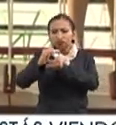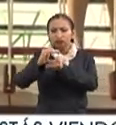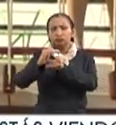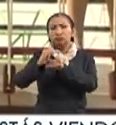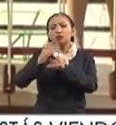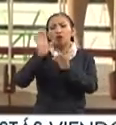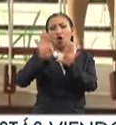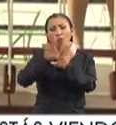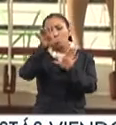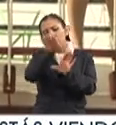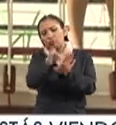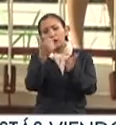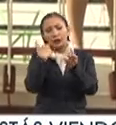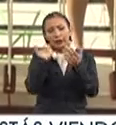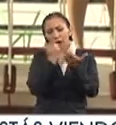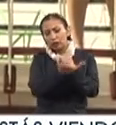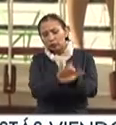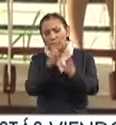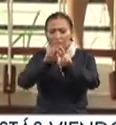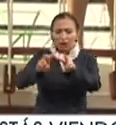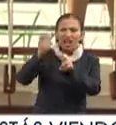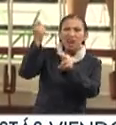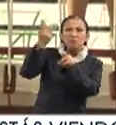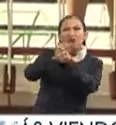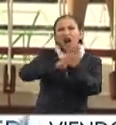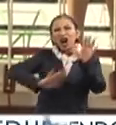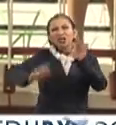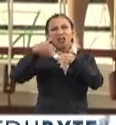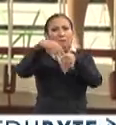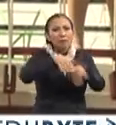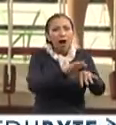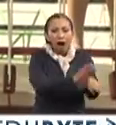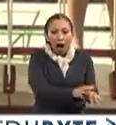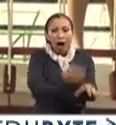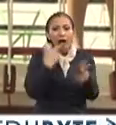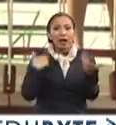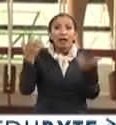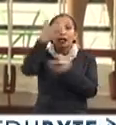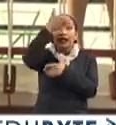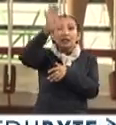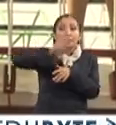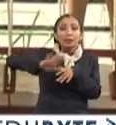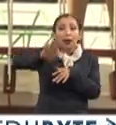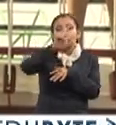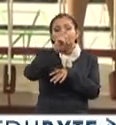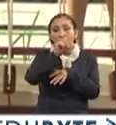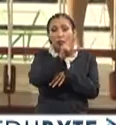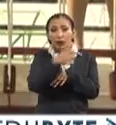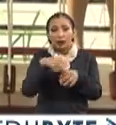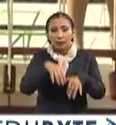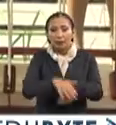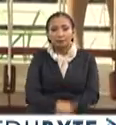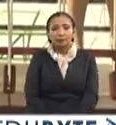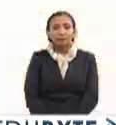como una fuente de análisis de los fenómenos costeros hidroclimatológicos del océano.